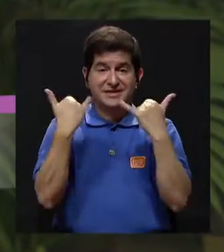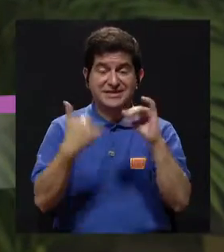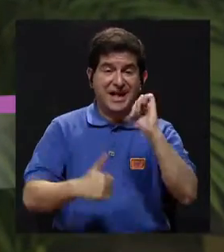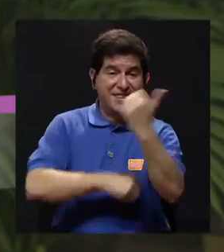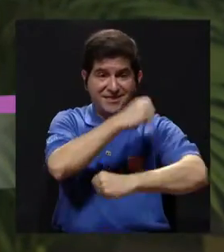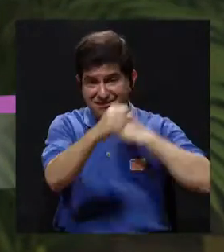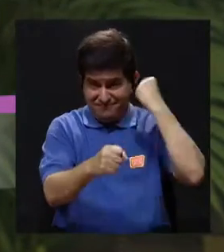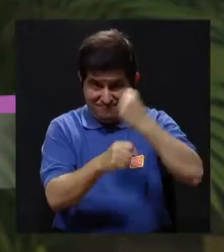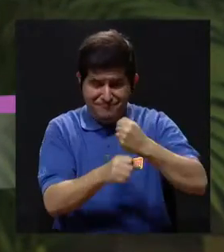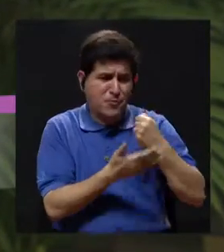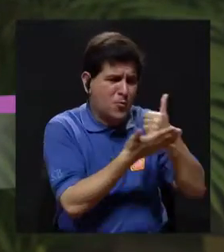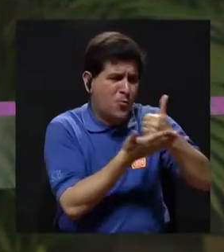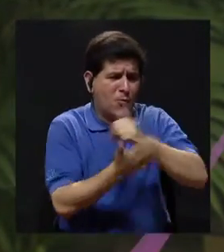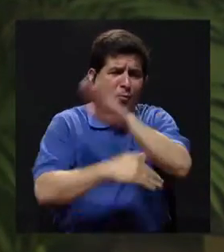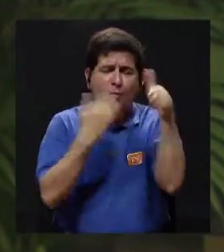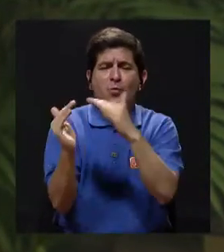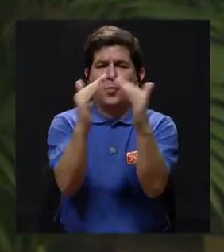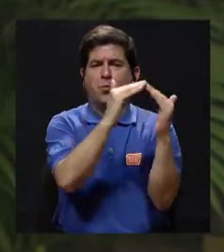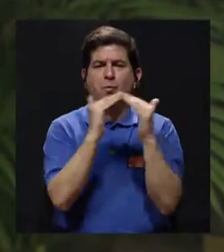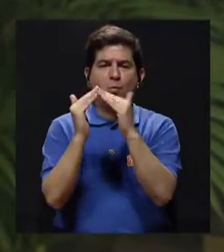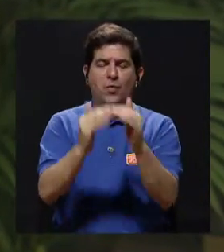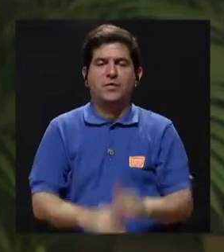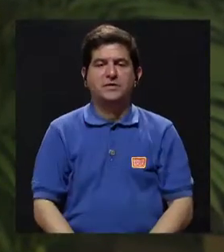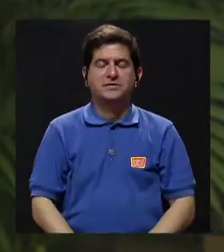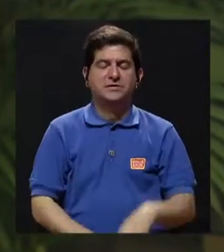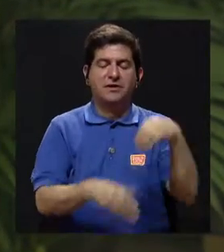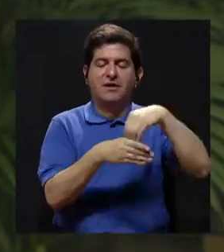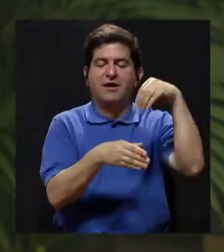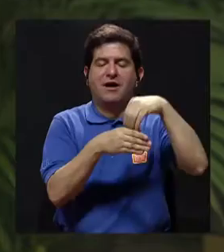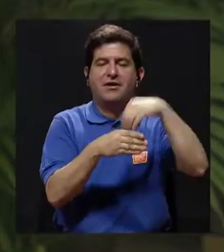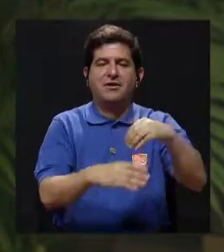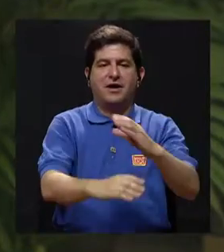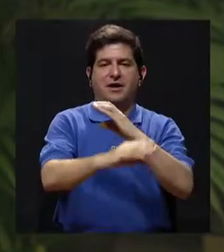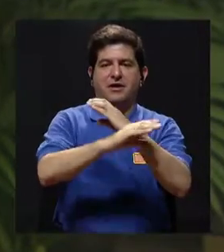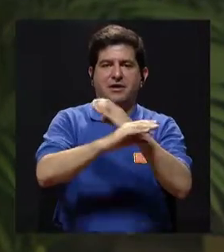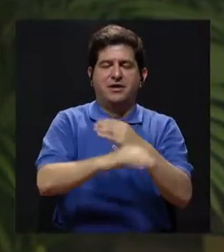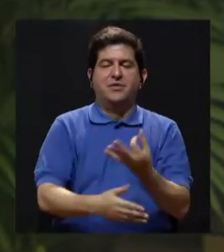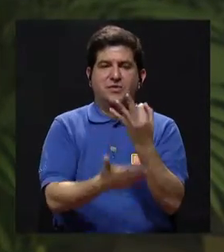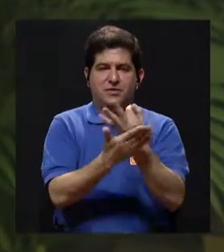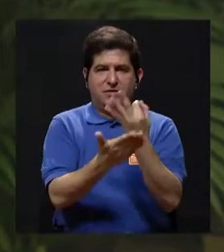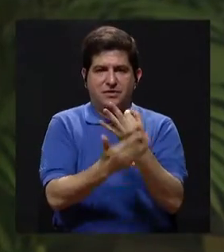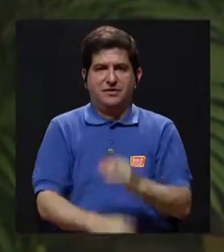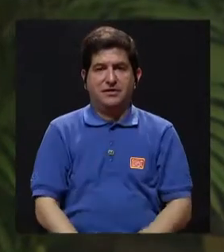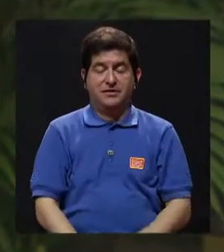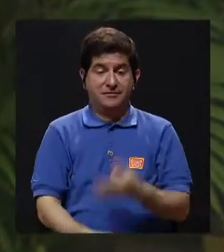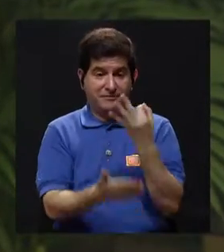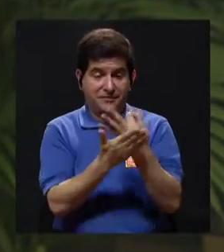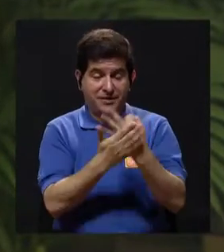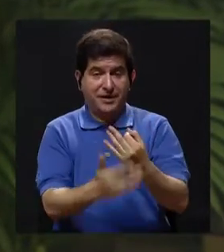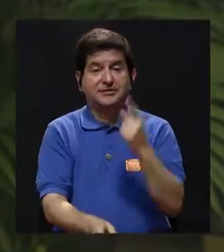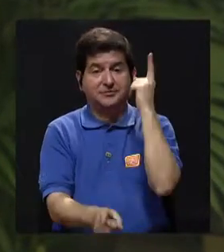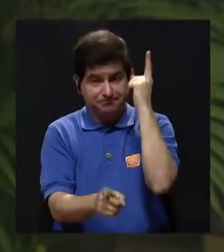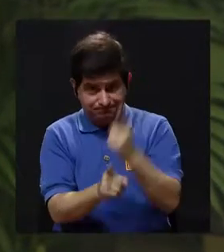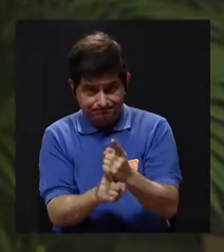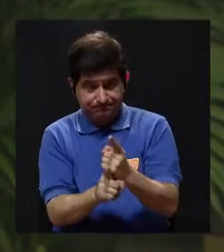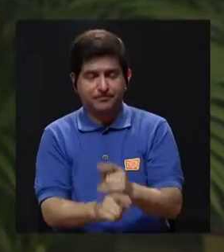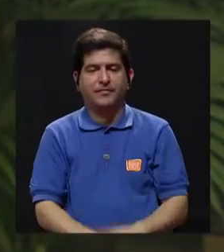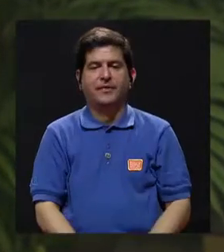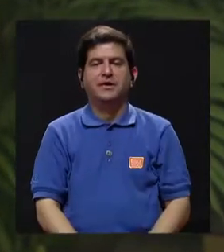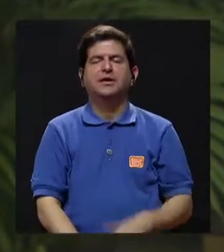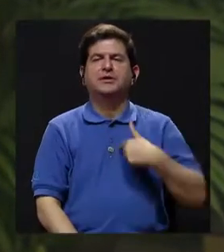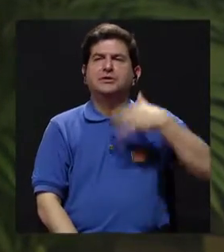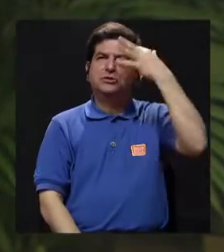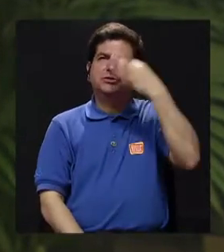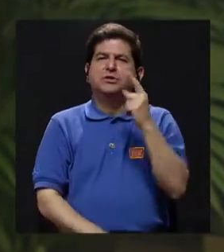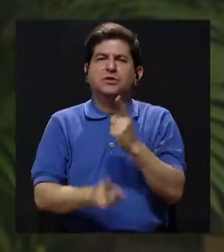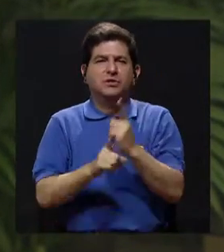tiene ya más de 10 años ayudando a toda la población a cómo ahorrar, cómo cuidar esas finanzas y que sean finanzas saludables. Y para ello, don